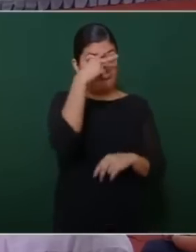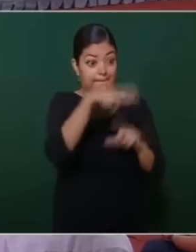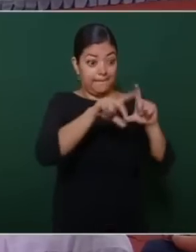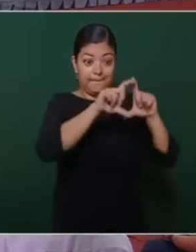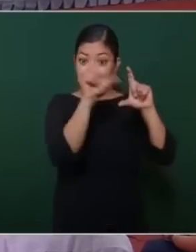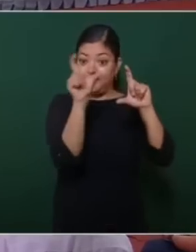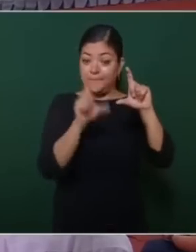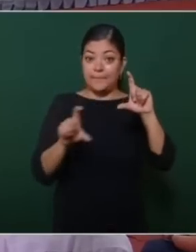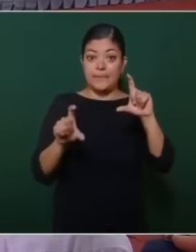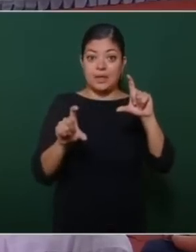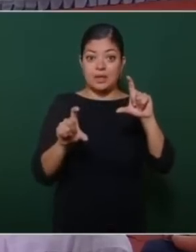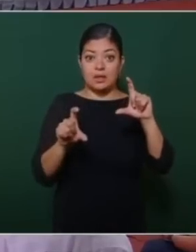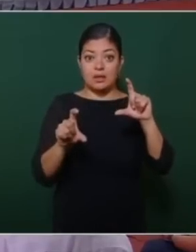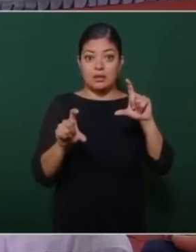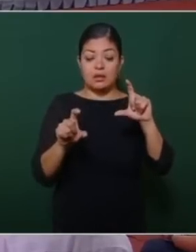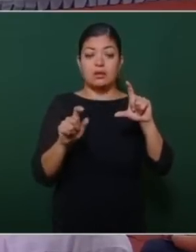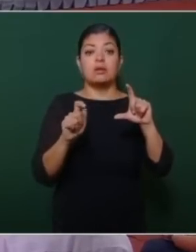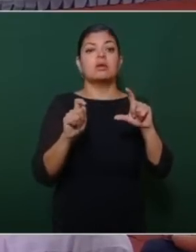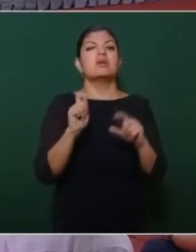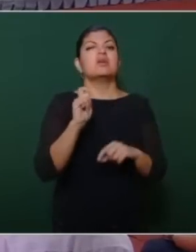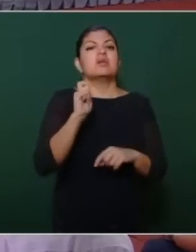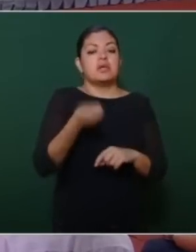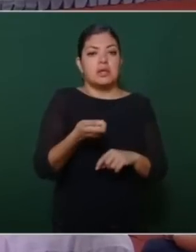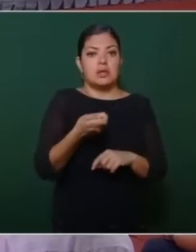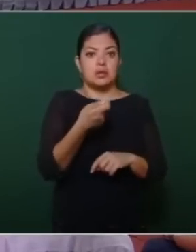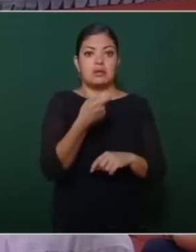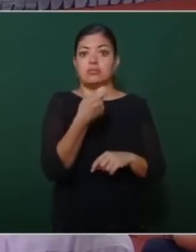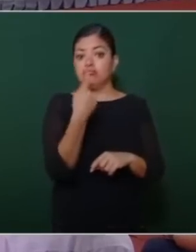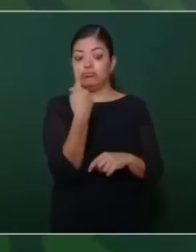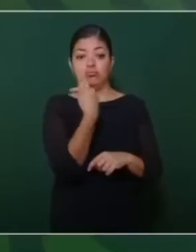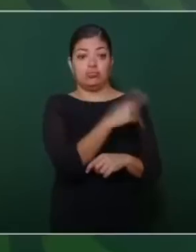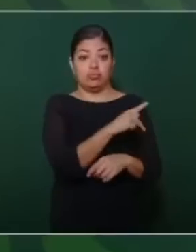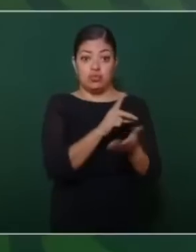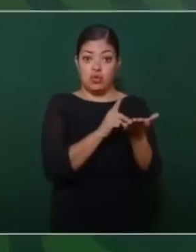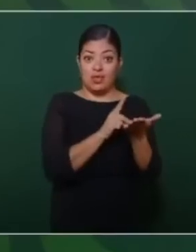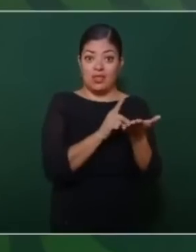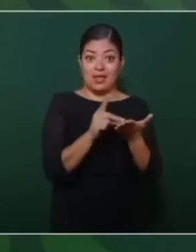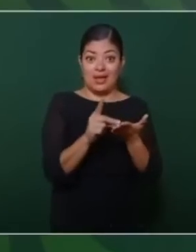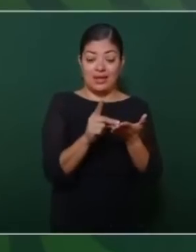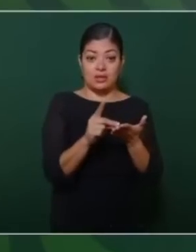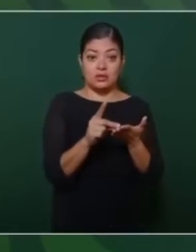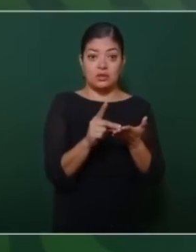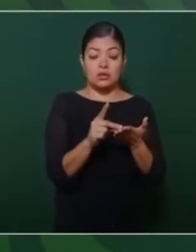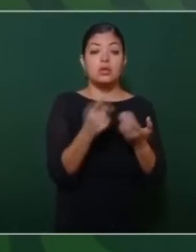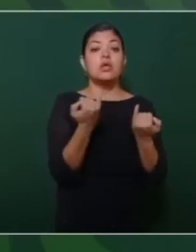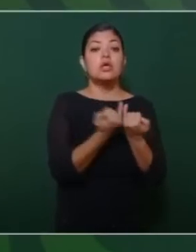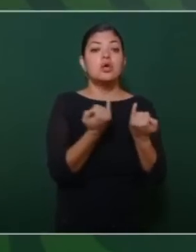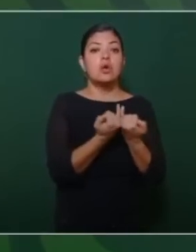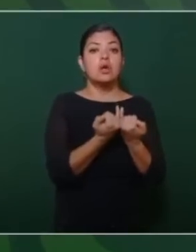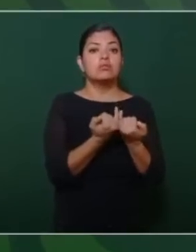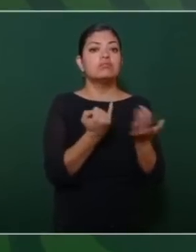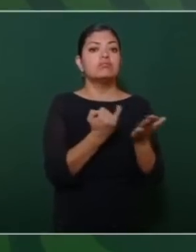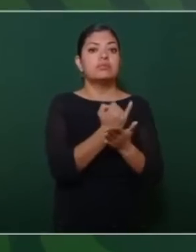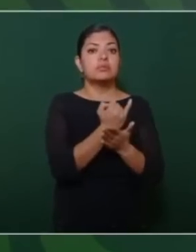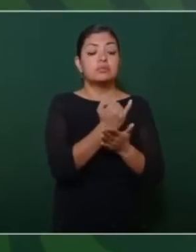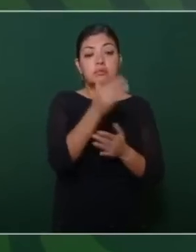y sin perjuicio de sus derechos y remedios disponibles